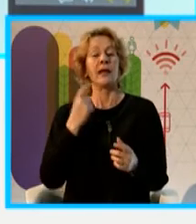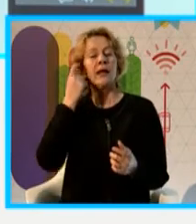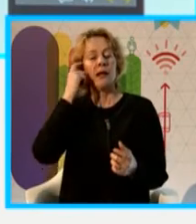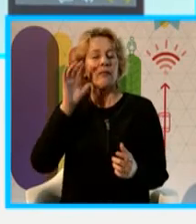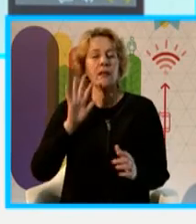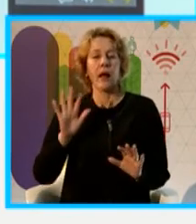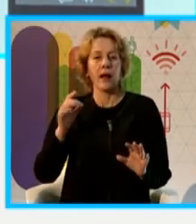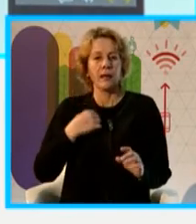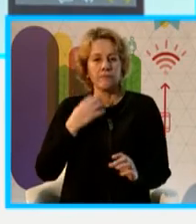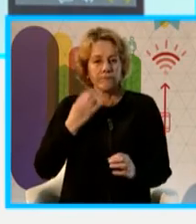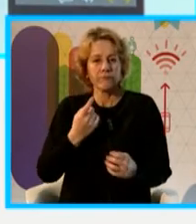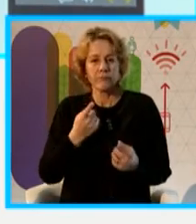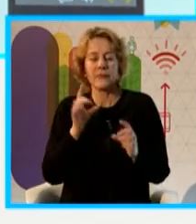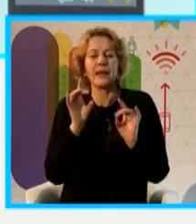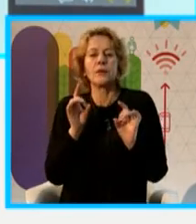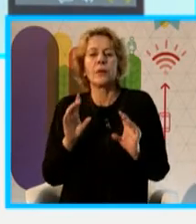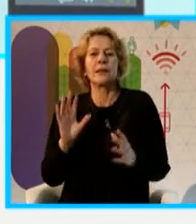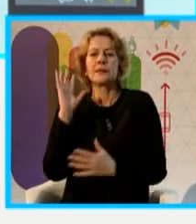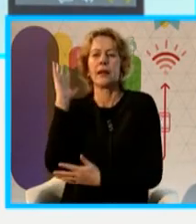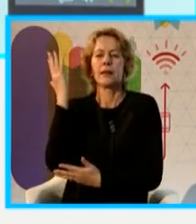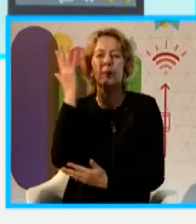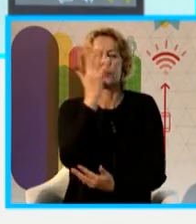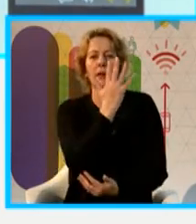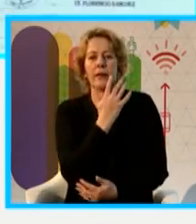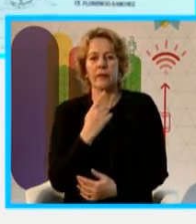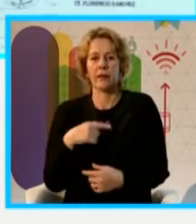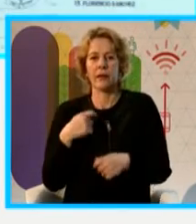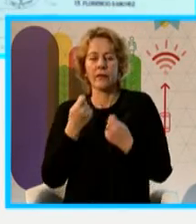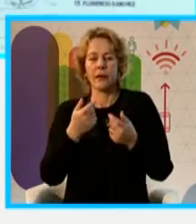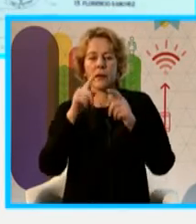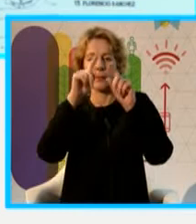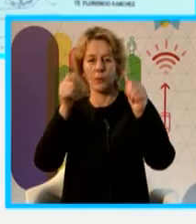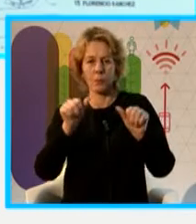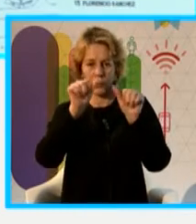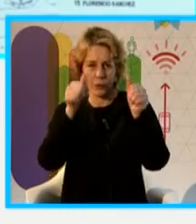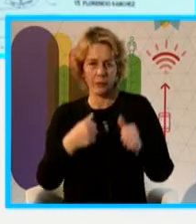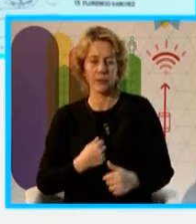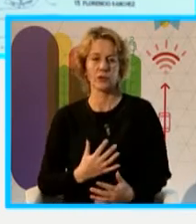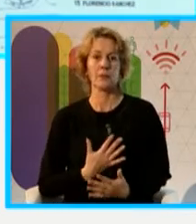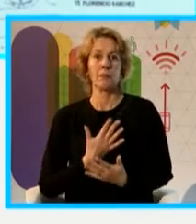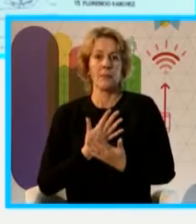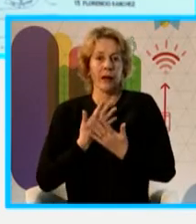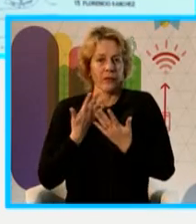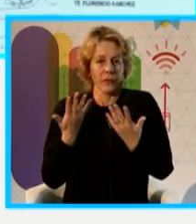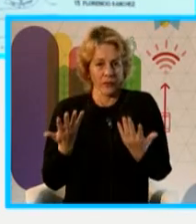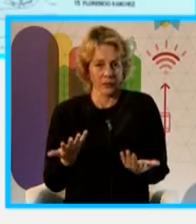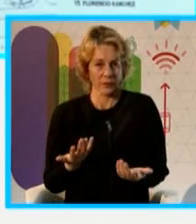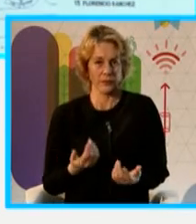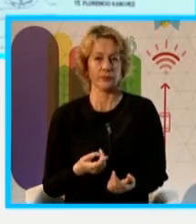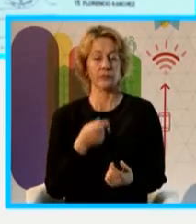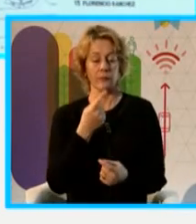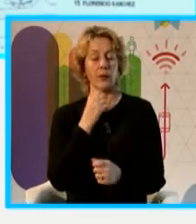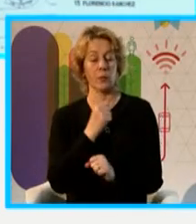es una naturaleza arbolada habitada por monumentos inspiradores. Vamos a la próxima. Y ahí pueden ver los monumentos